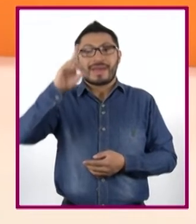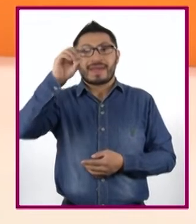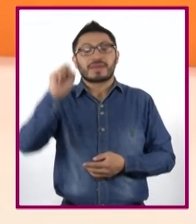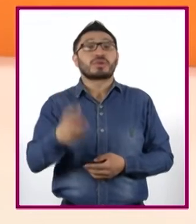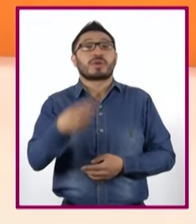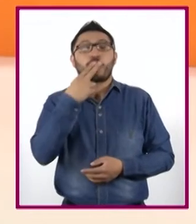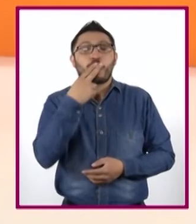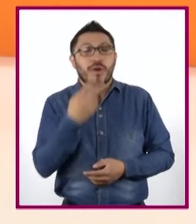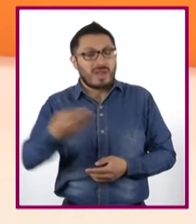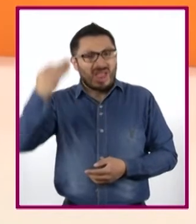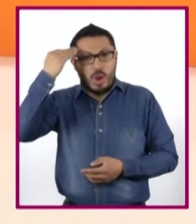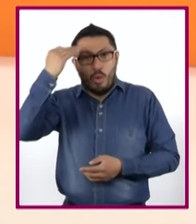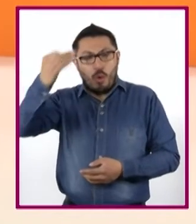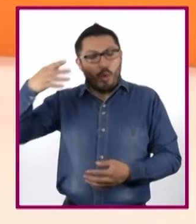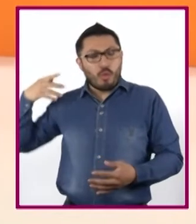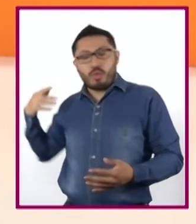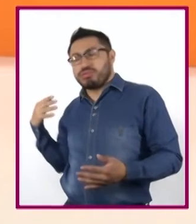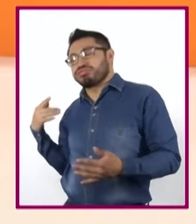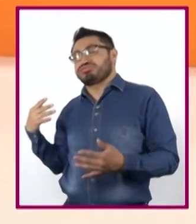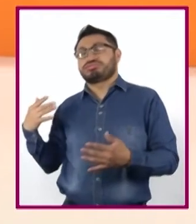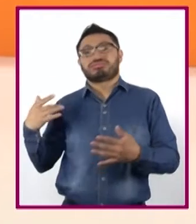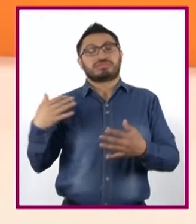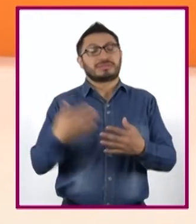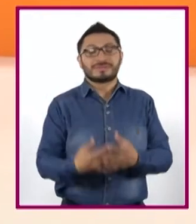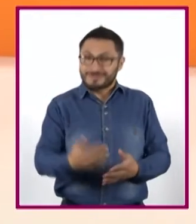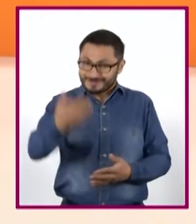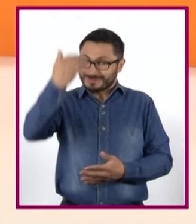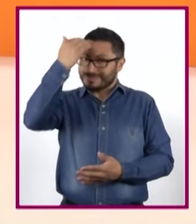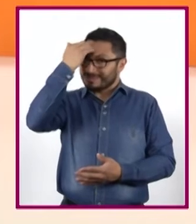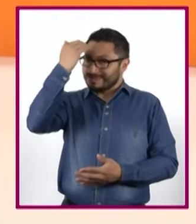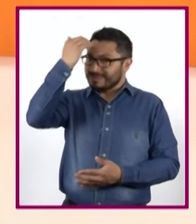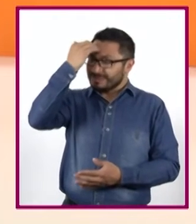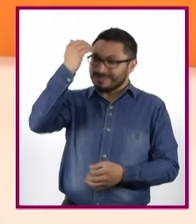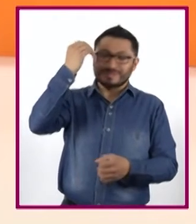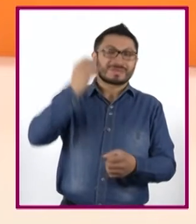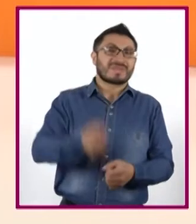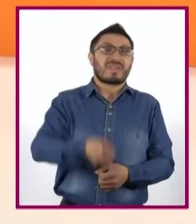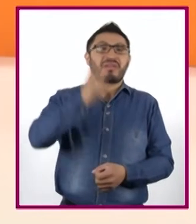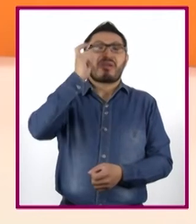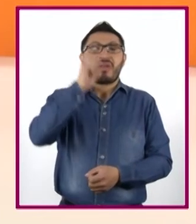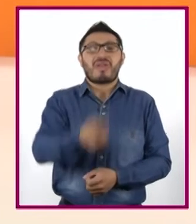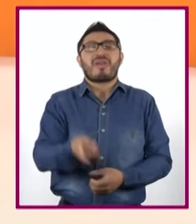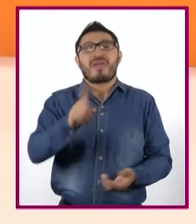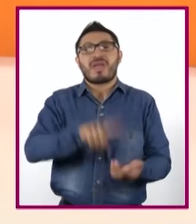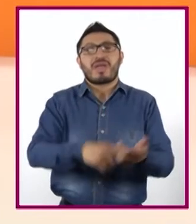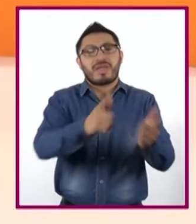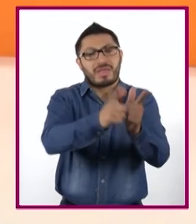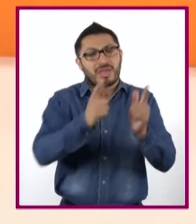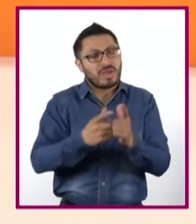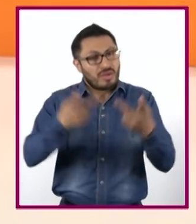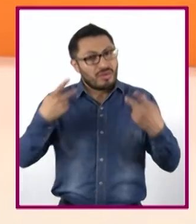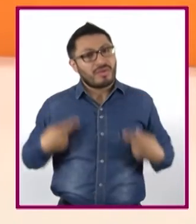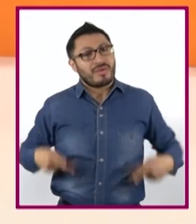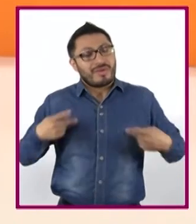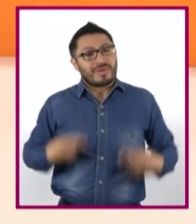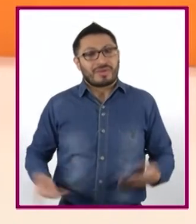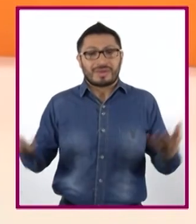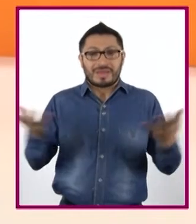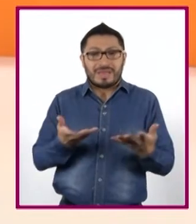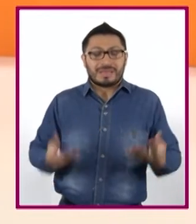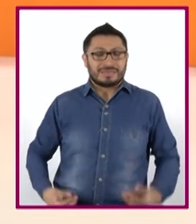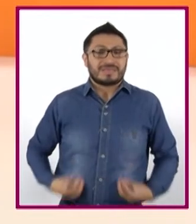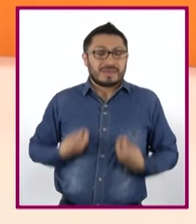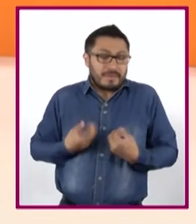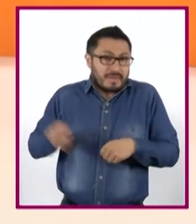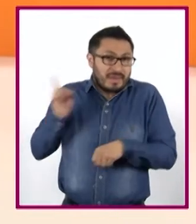través del tiempo podemos conocer un poco de lo que estos grupos humanos hacían en su vida diaria, en este